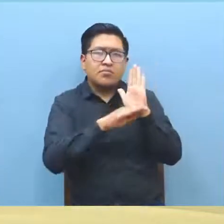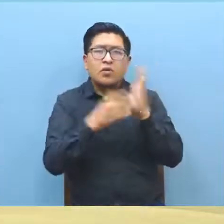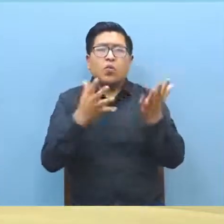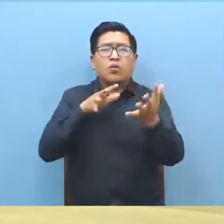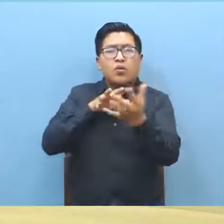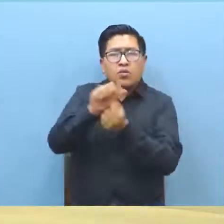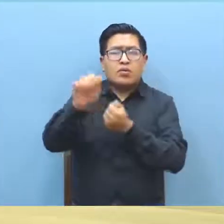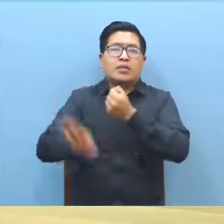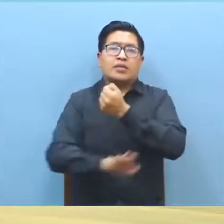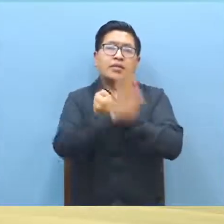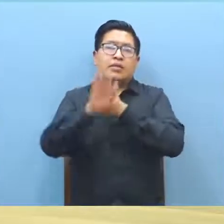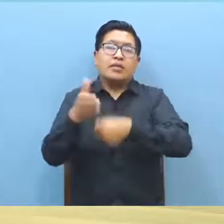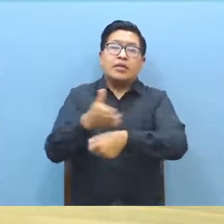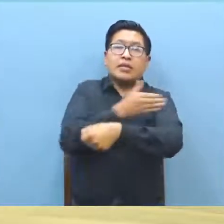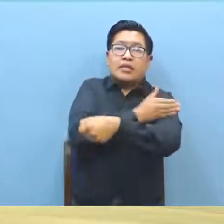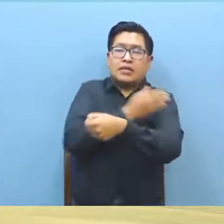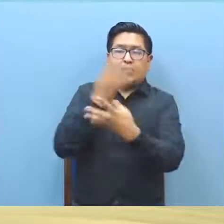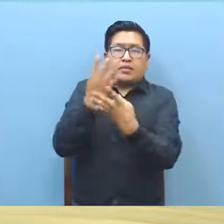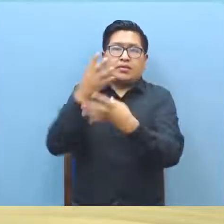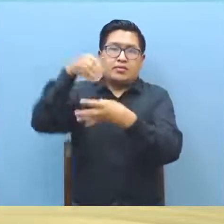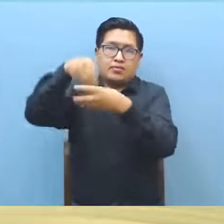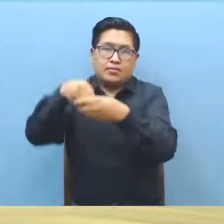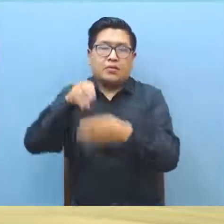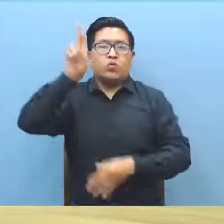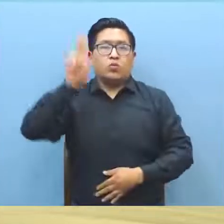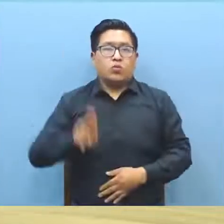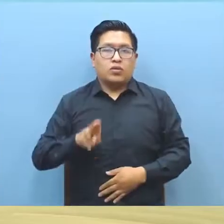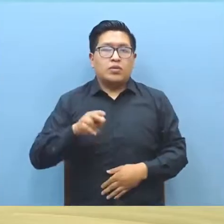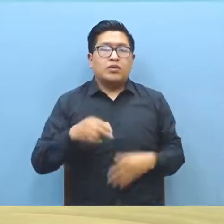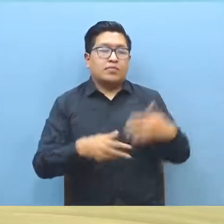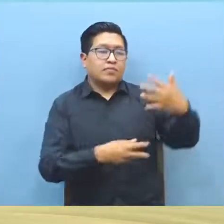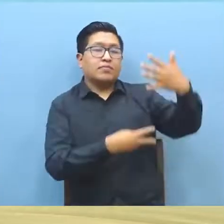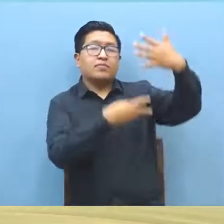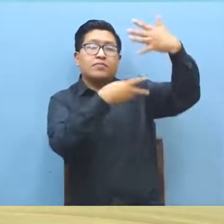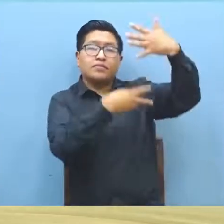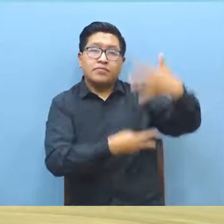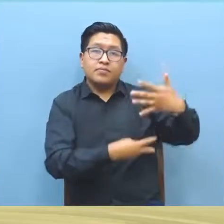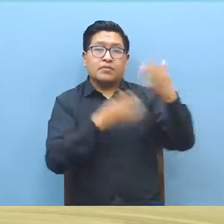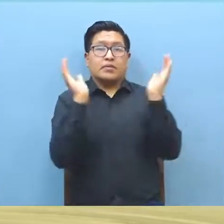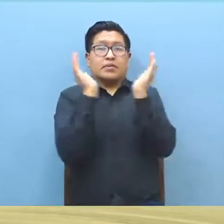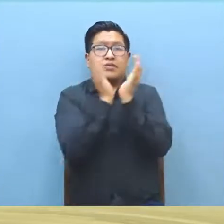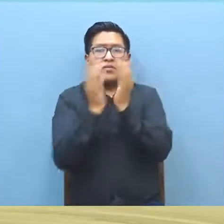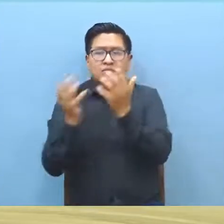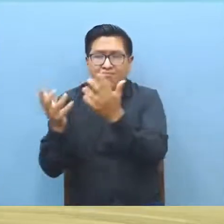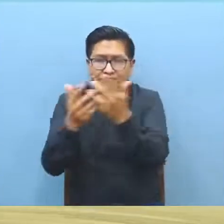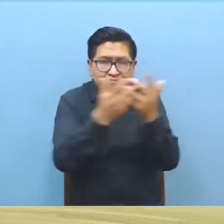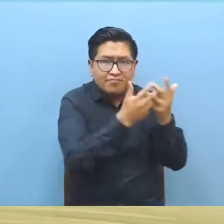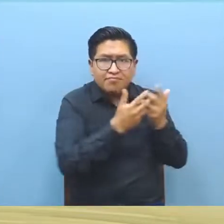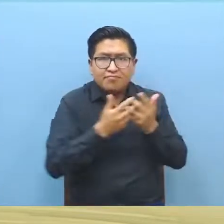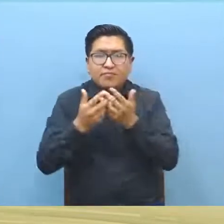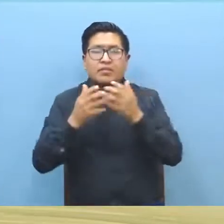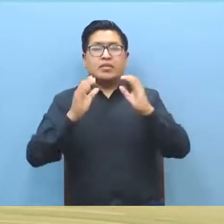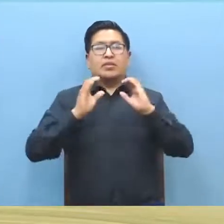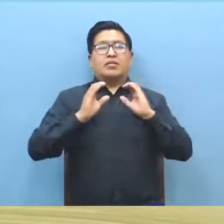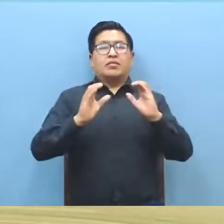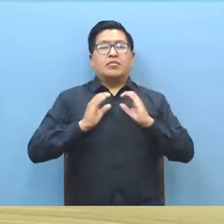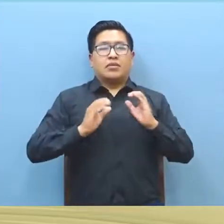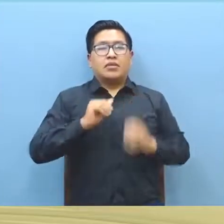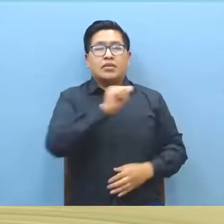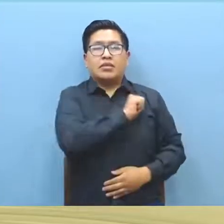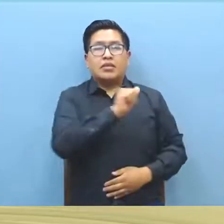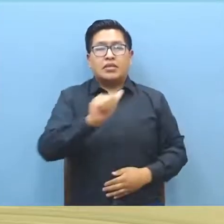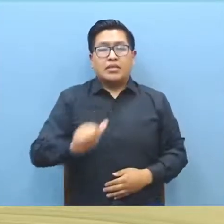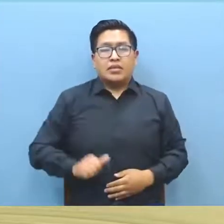tortura con policías del penal de un CIA en Potosí. La institución defensorial coordina talleres de capacitación con el Gobierno Autónomo